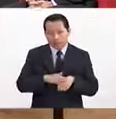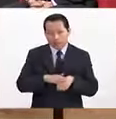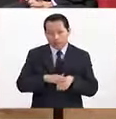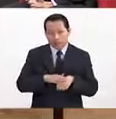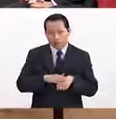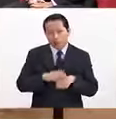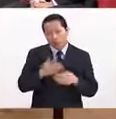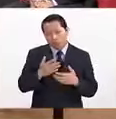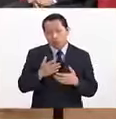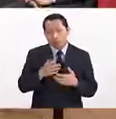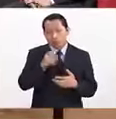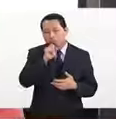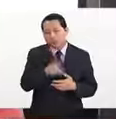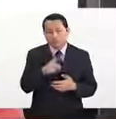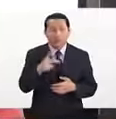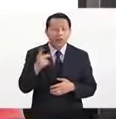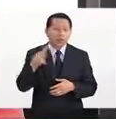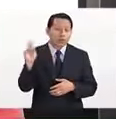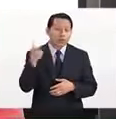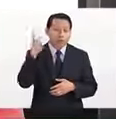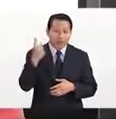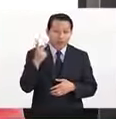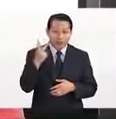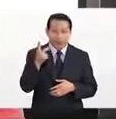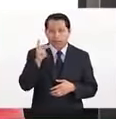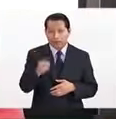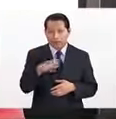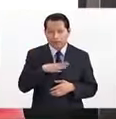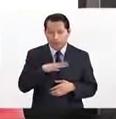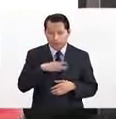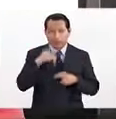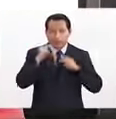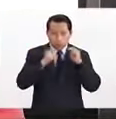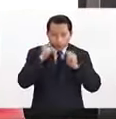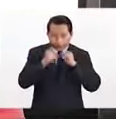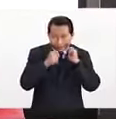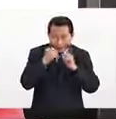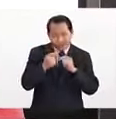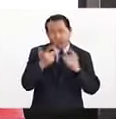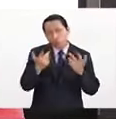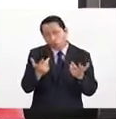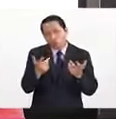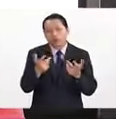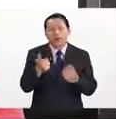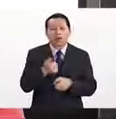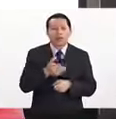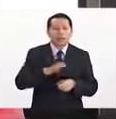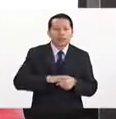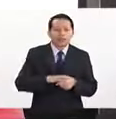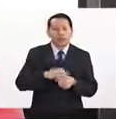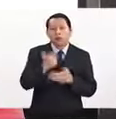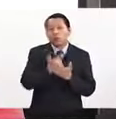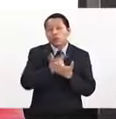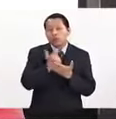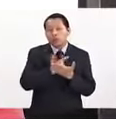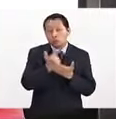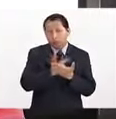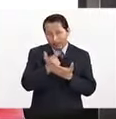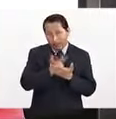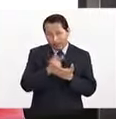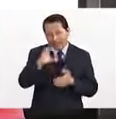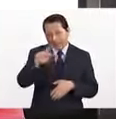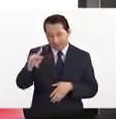el Politécnico en esta área tiene turismo, administración, contaduría pública,